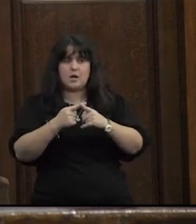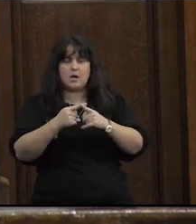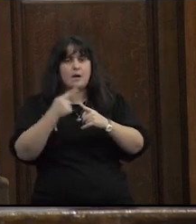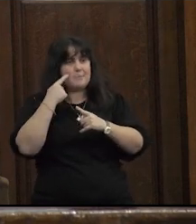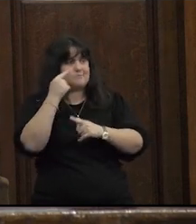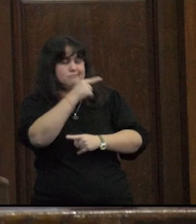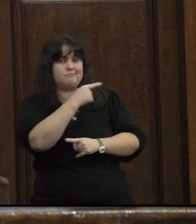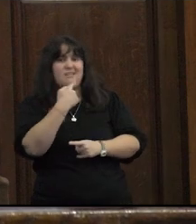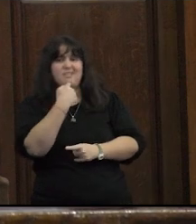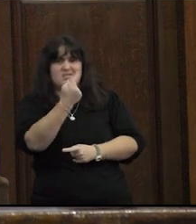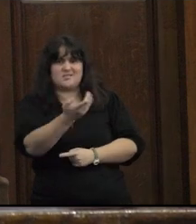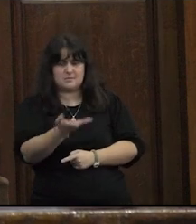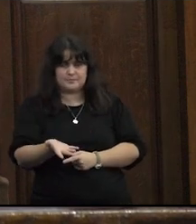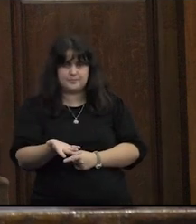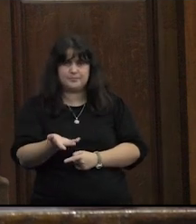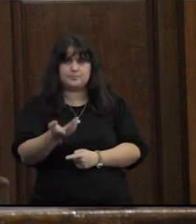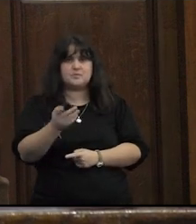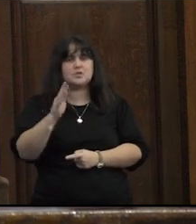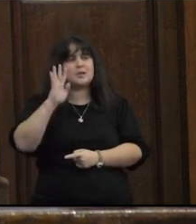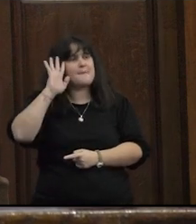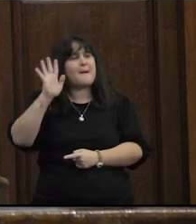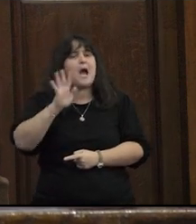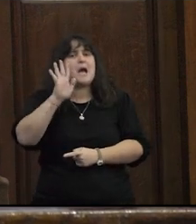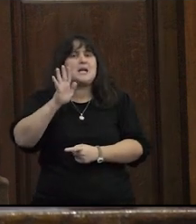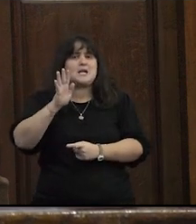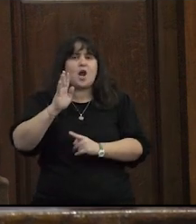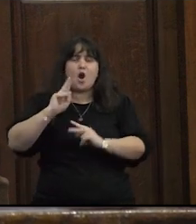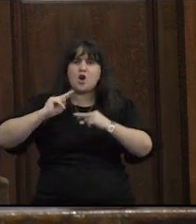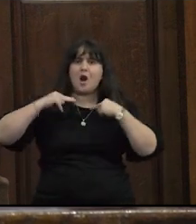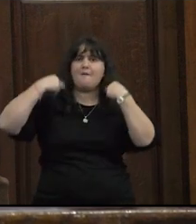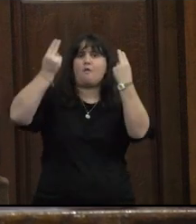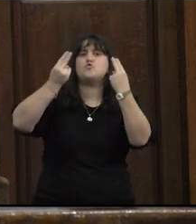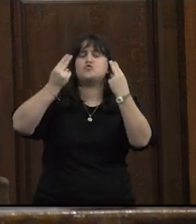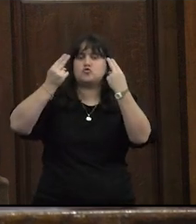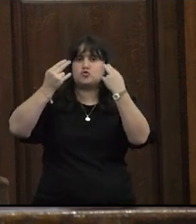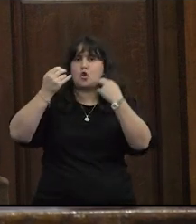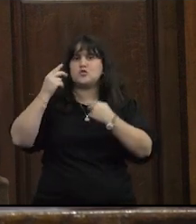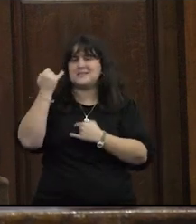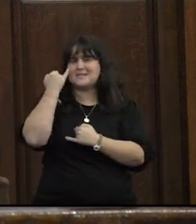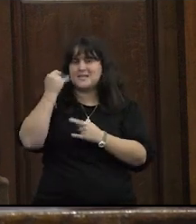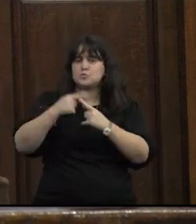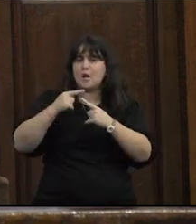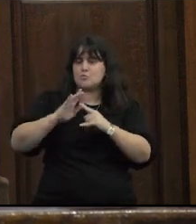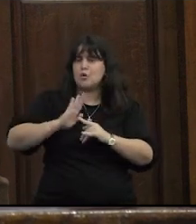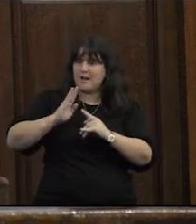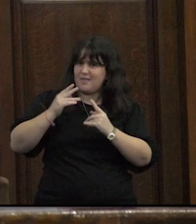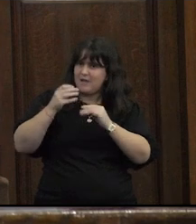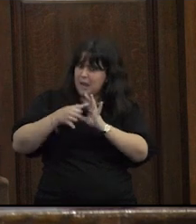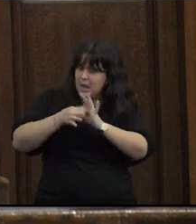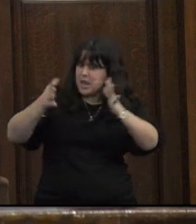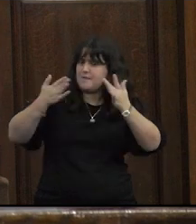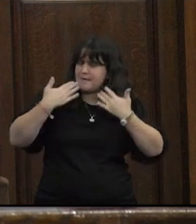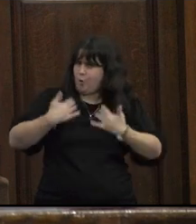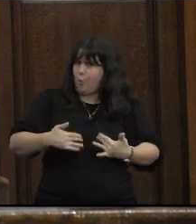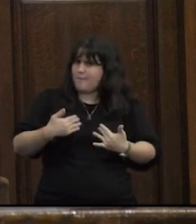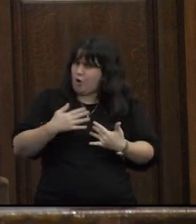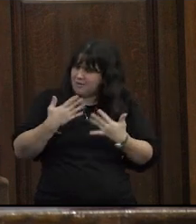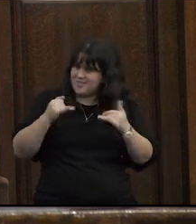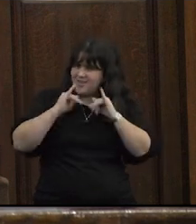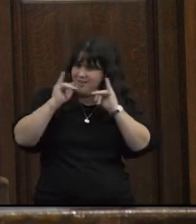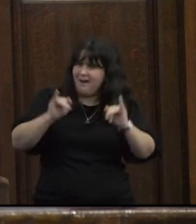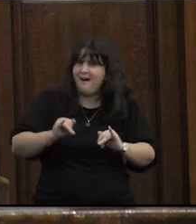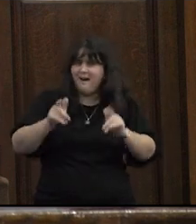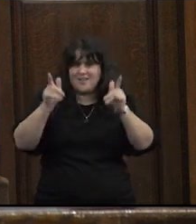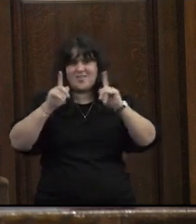fíjense lo que dice Felitti imaginarios de la revolución sexual ¿no? que las mujeres se tienen que liberar gozar de su cuerpo